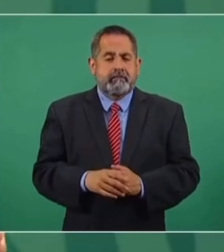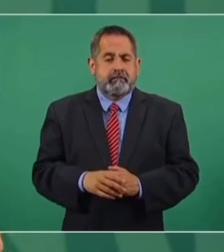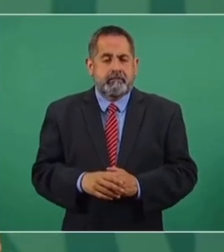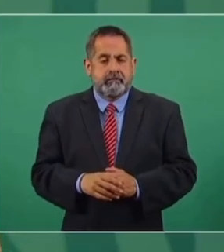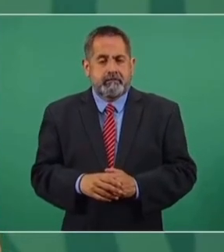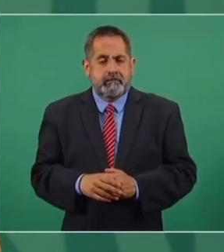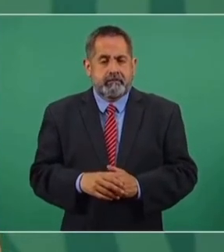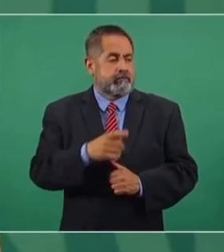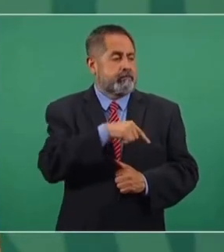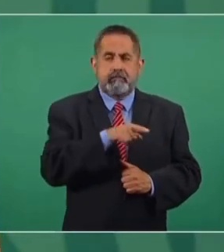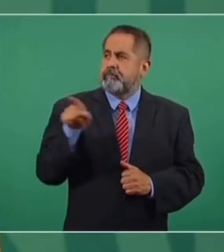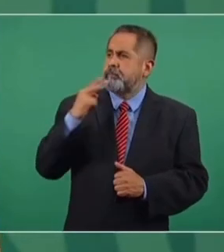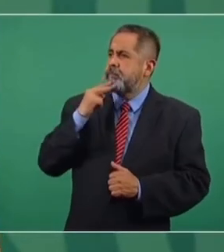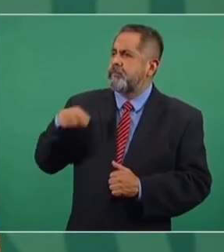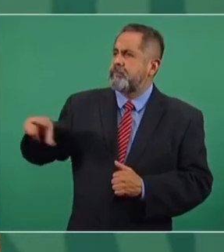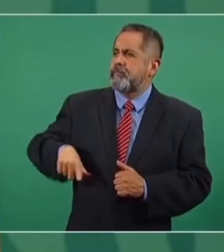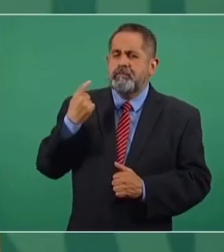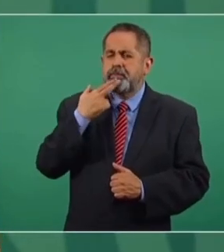¿Qué es para ellos el gobierno?